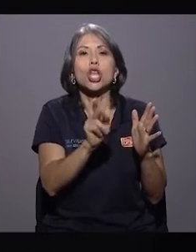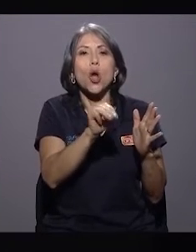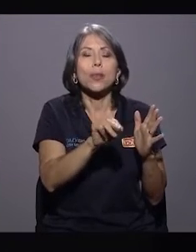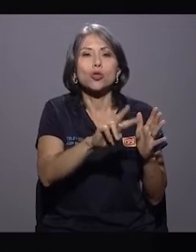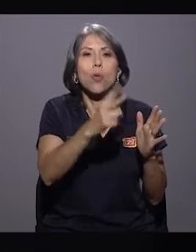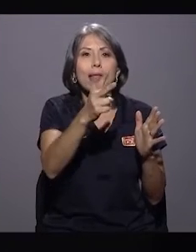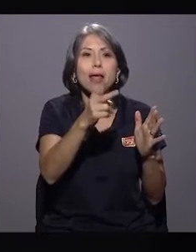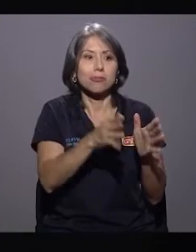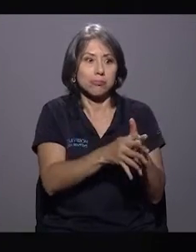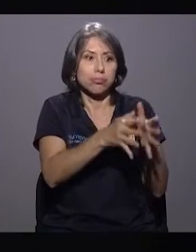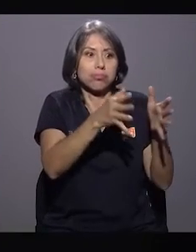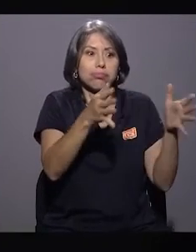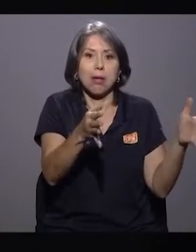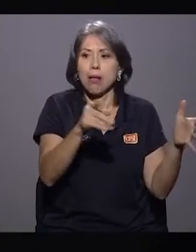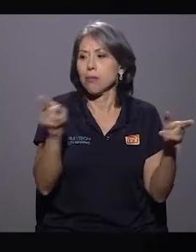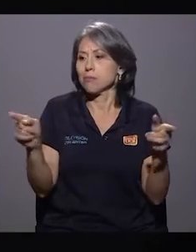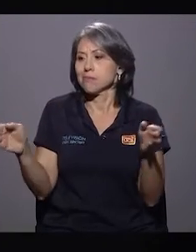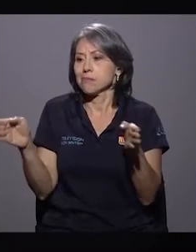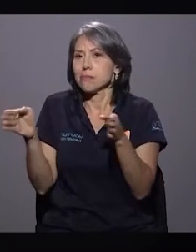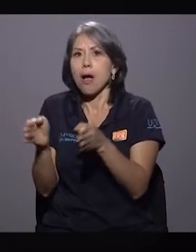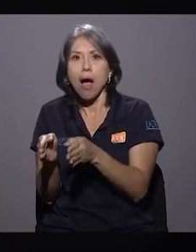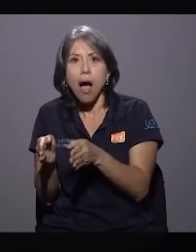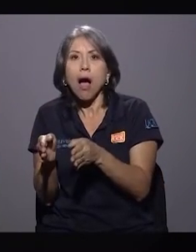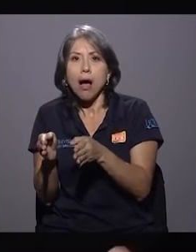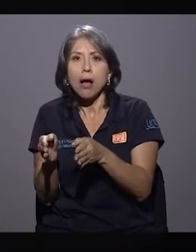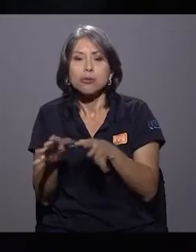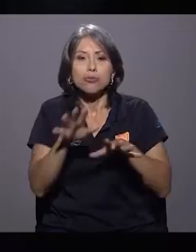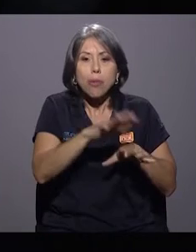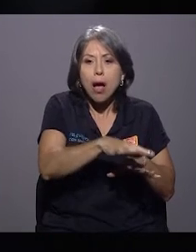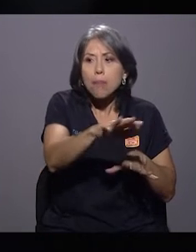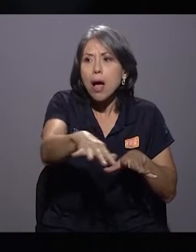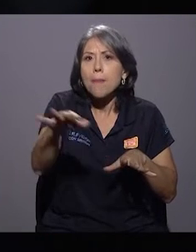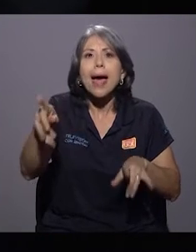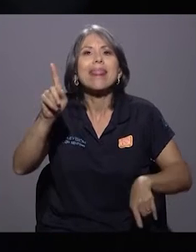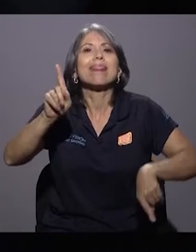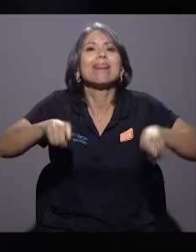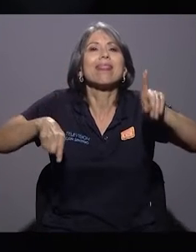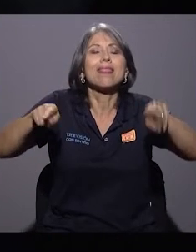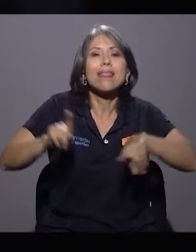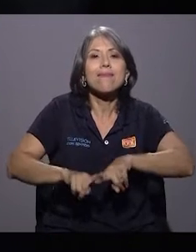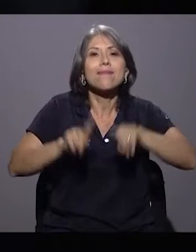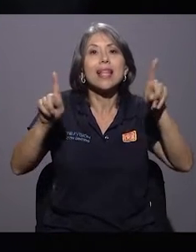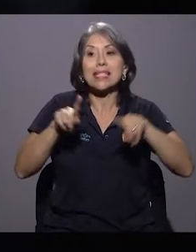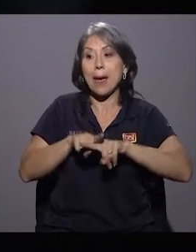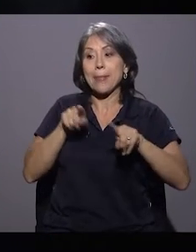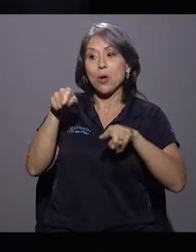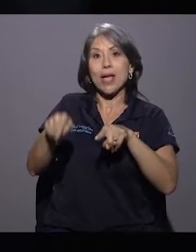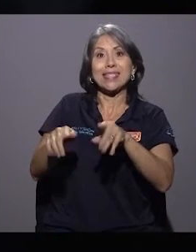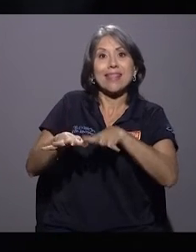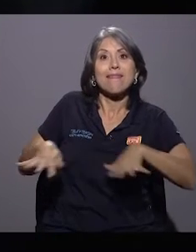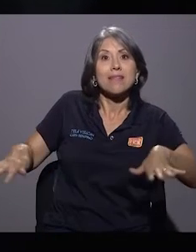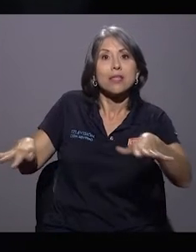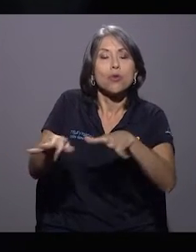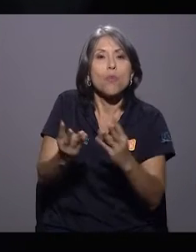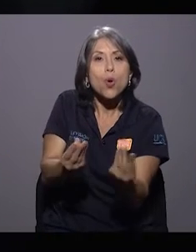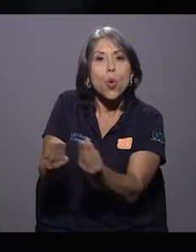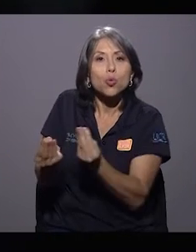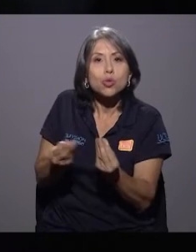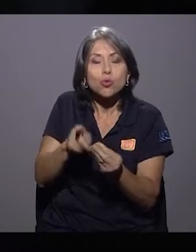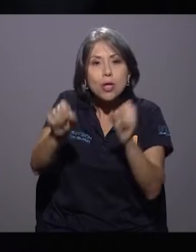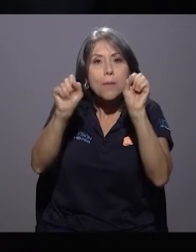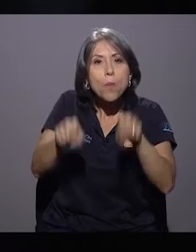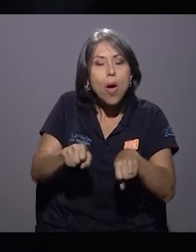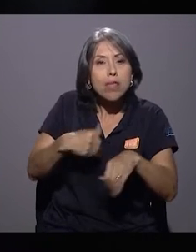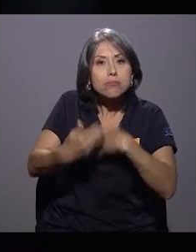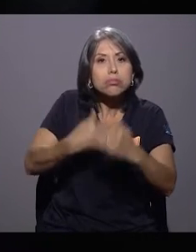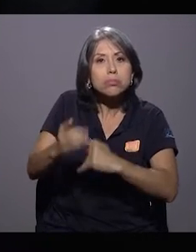Entonces usted encuentra una gran diferencia entre unos y otros. Pero ese territorio es el que produce. Ese territorio es donde usted puede generar desarrollo. Entonces